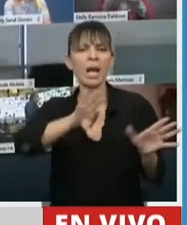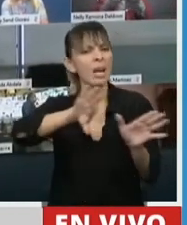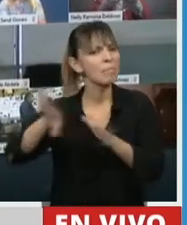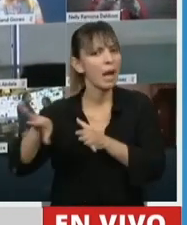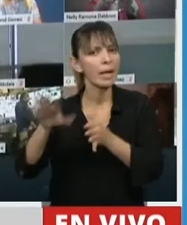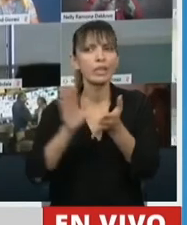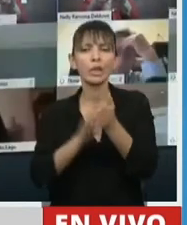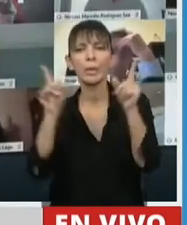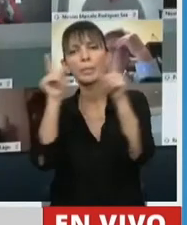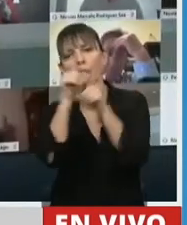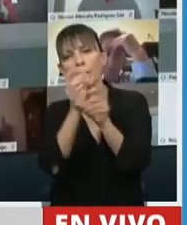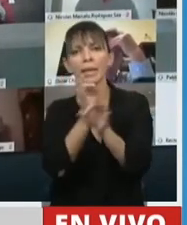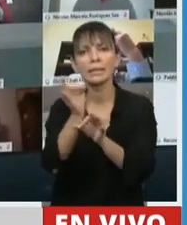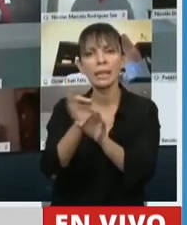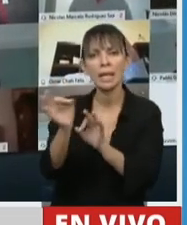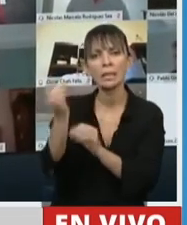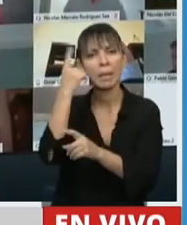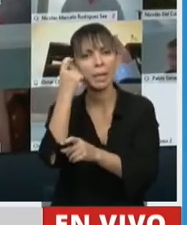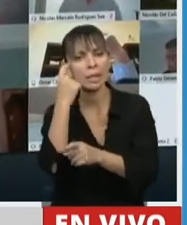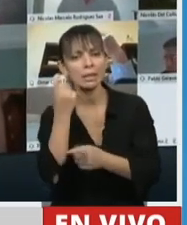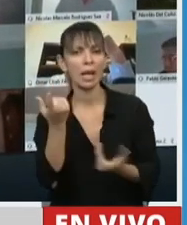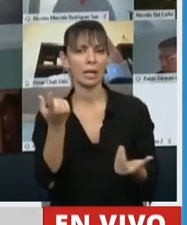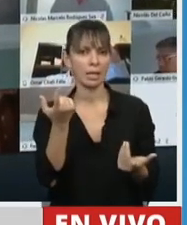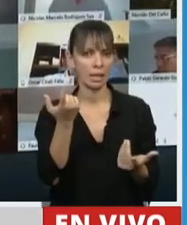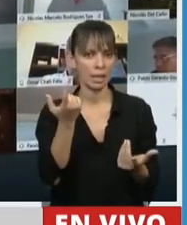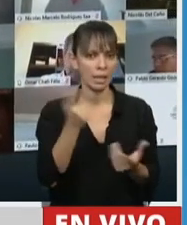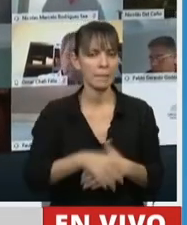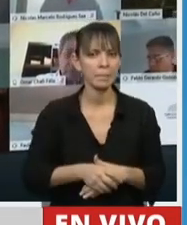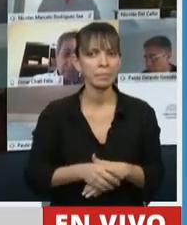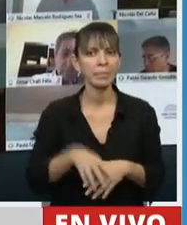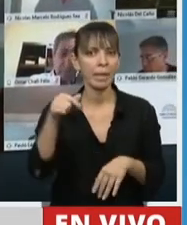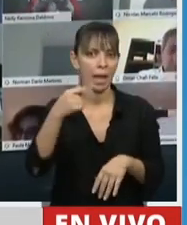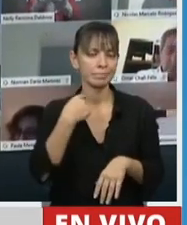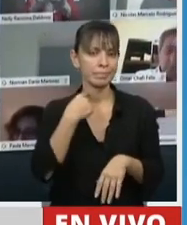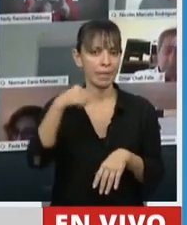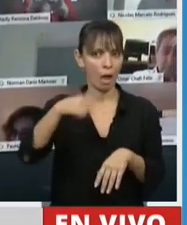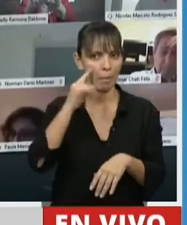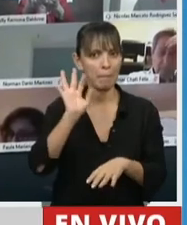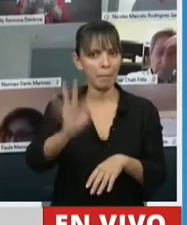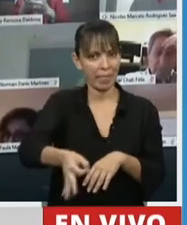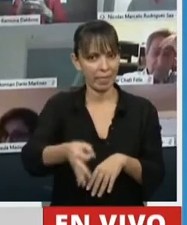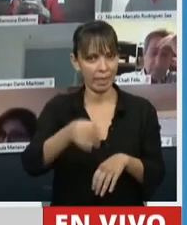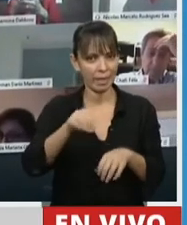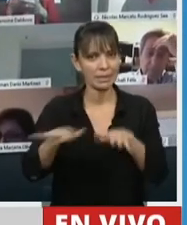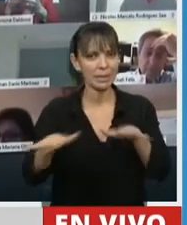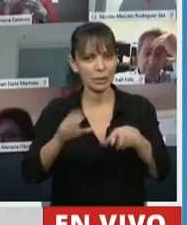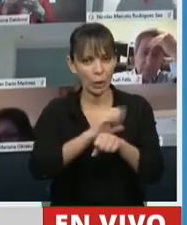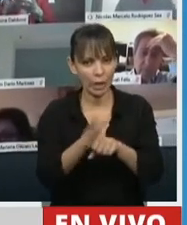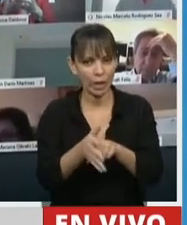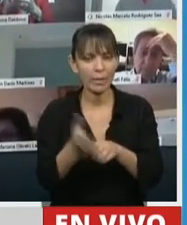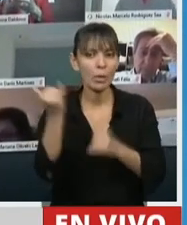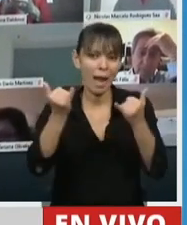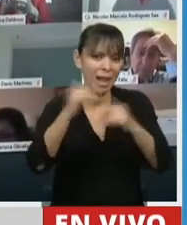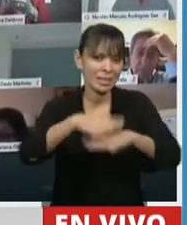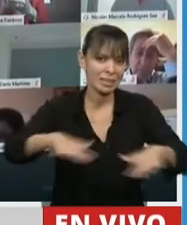pedagógicos a los cuales nos enfrenta esta pandemia y la imposibilidad de los